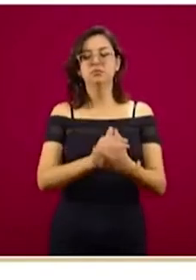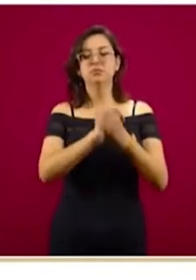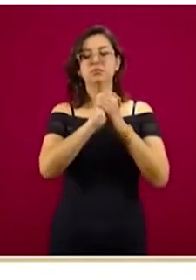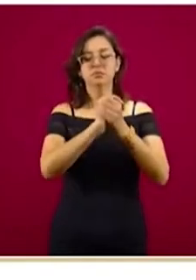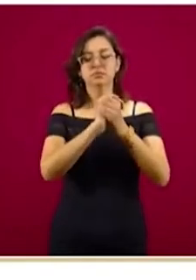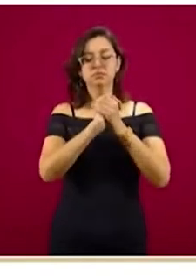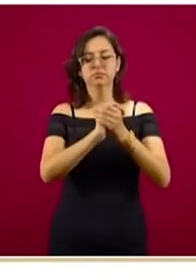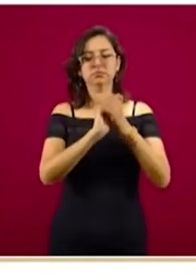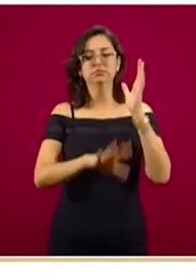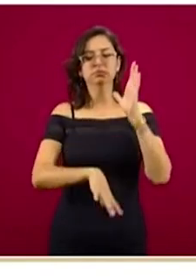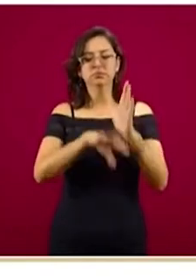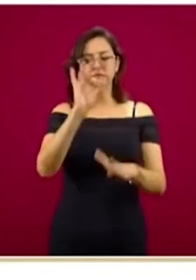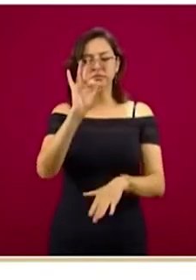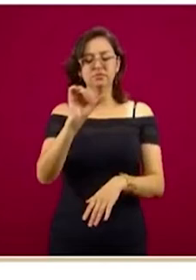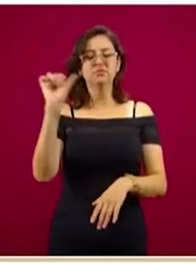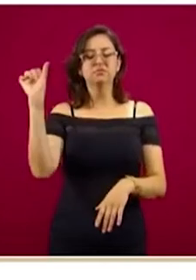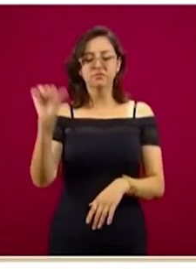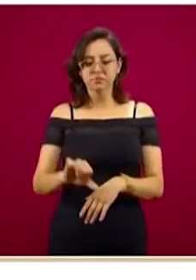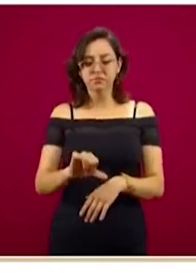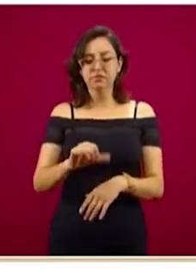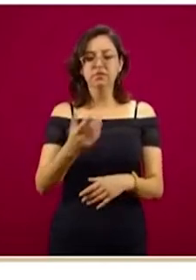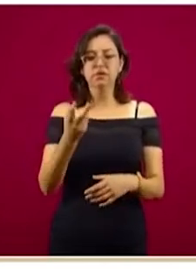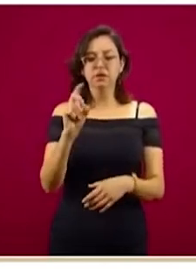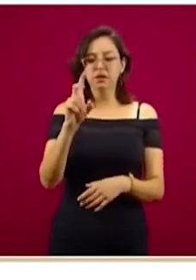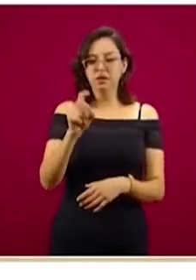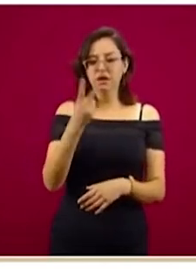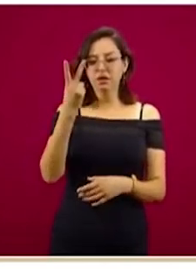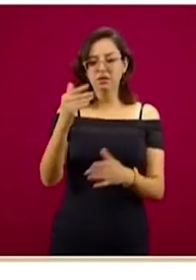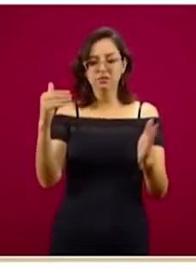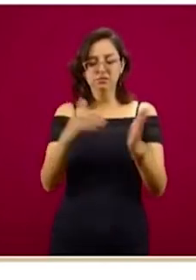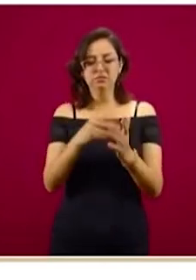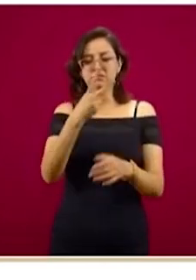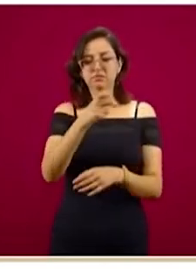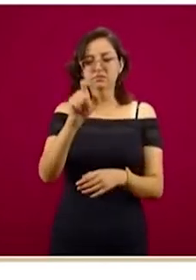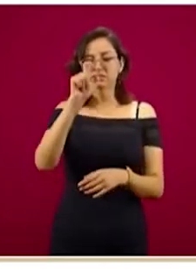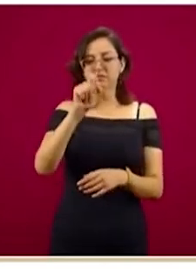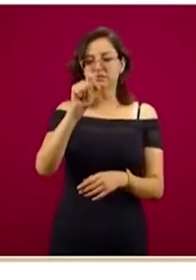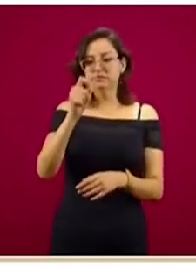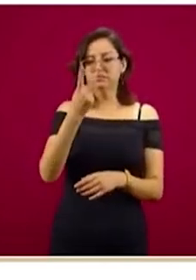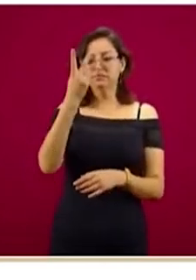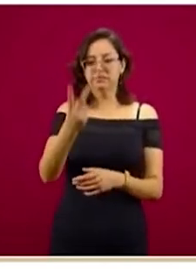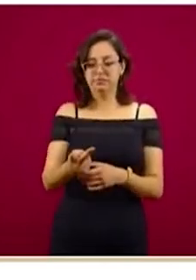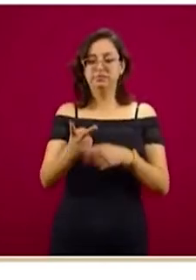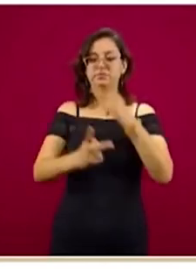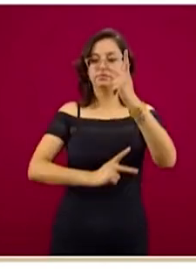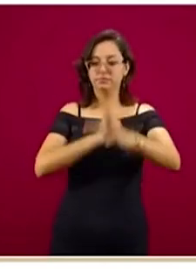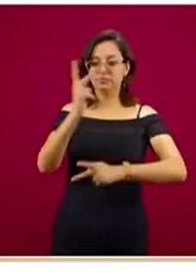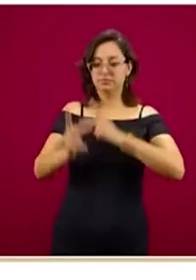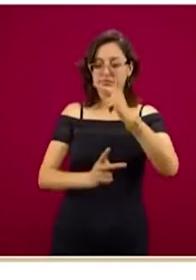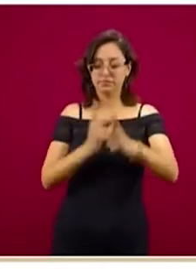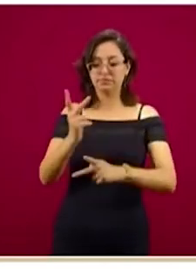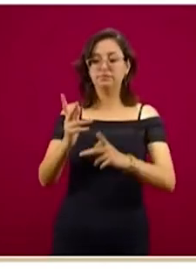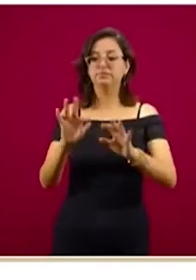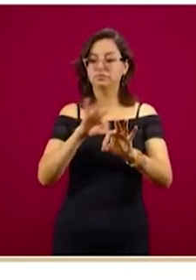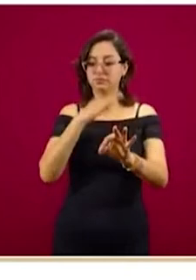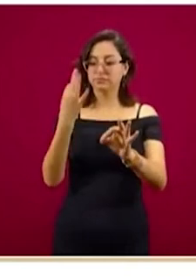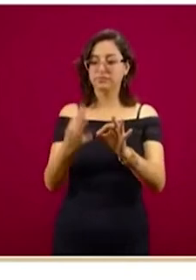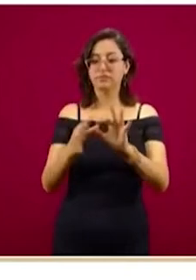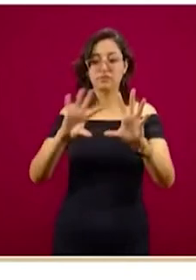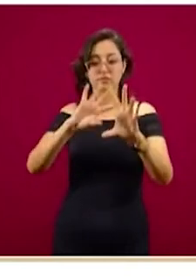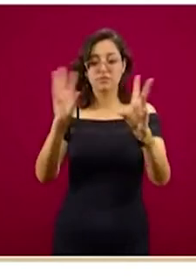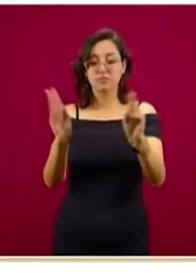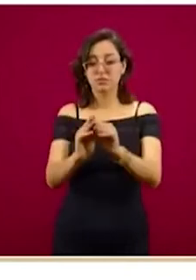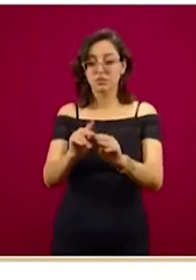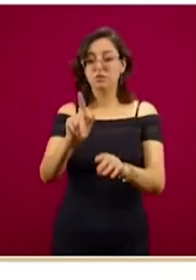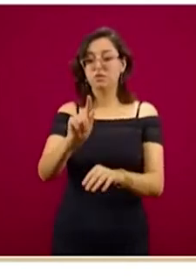y el día de hoy se sortearon 32 mil 222 préstamos, de un total de 672